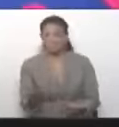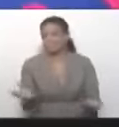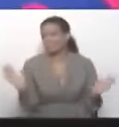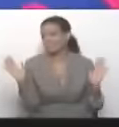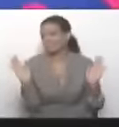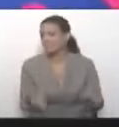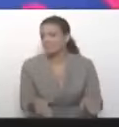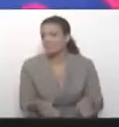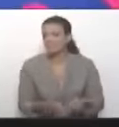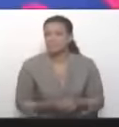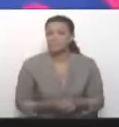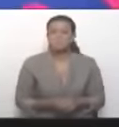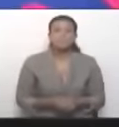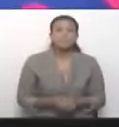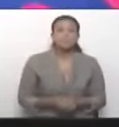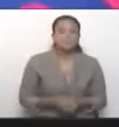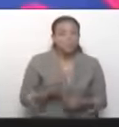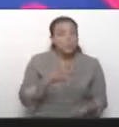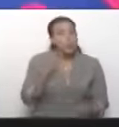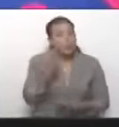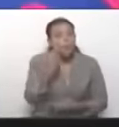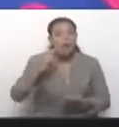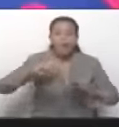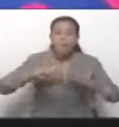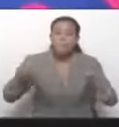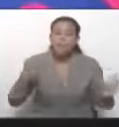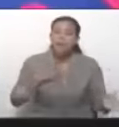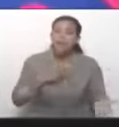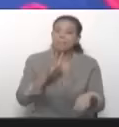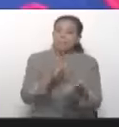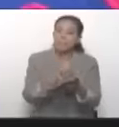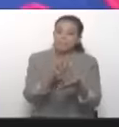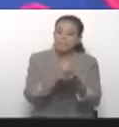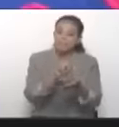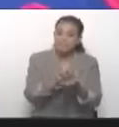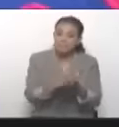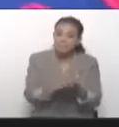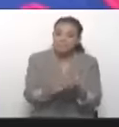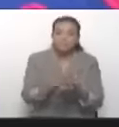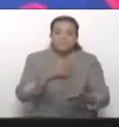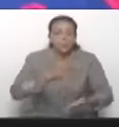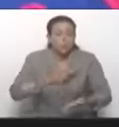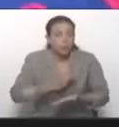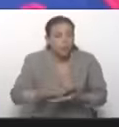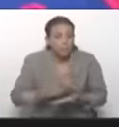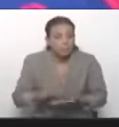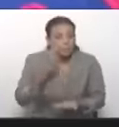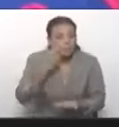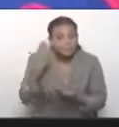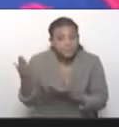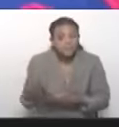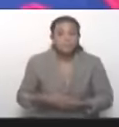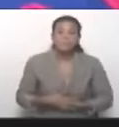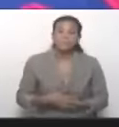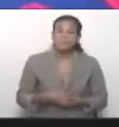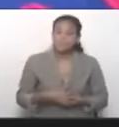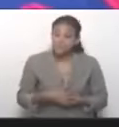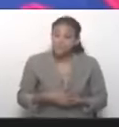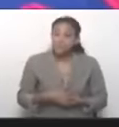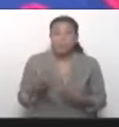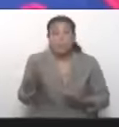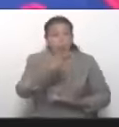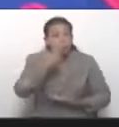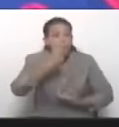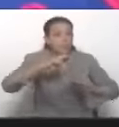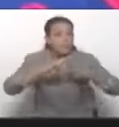Lo que buscamos es la paz del país, la estabilidad del país, María Antonieta. Buscamos la estabilidad, la